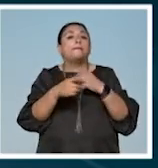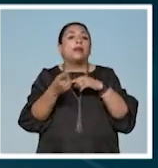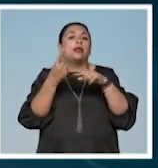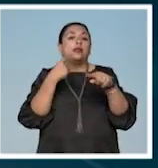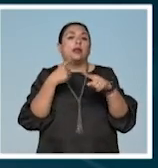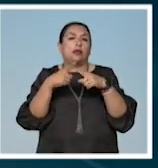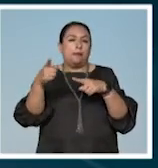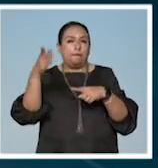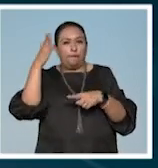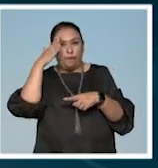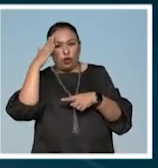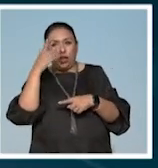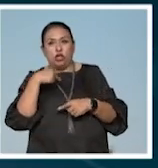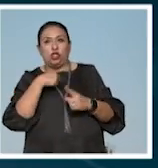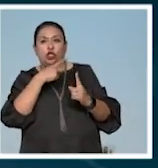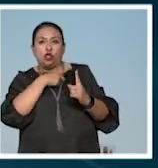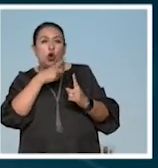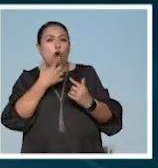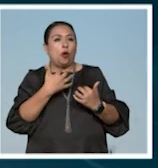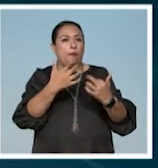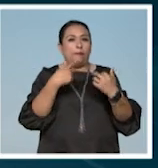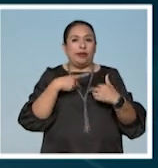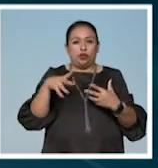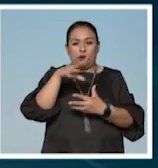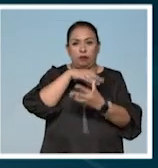entre la protagonista del monólogo y el público.